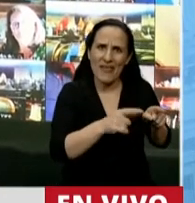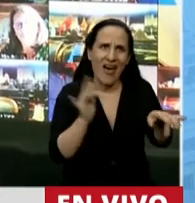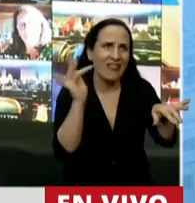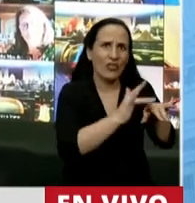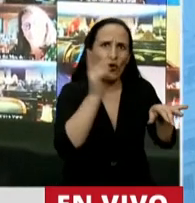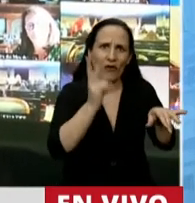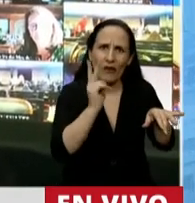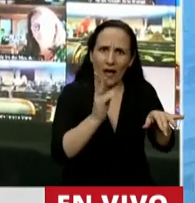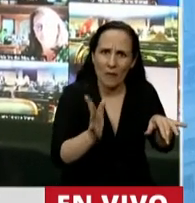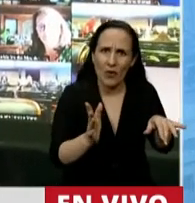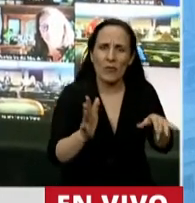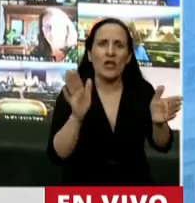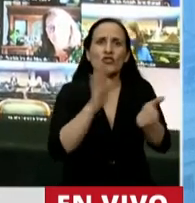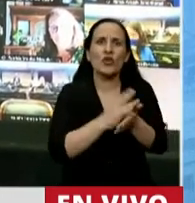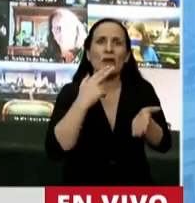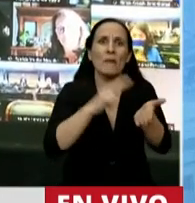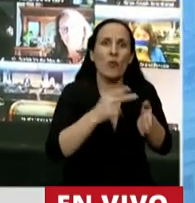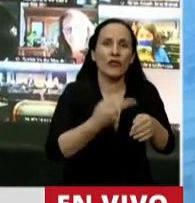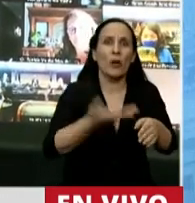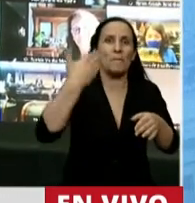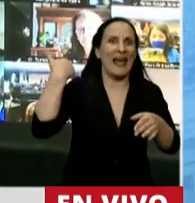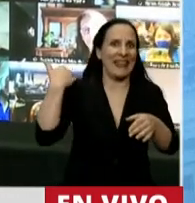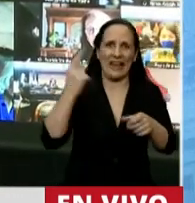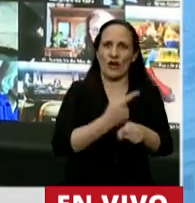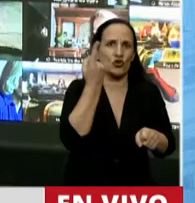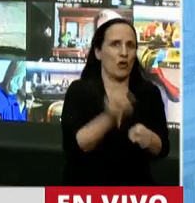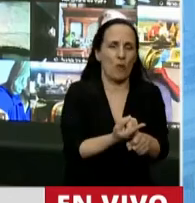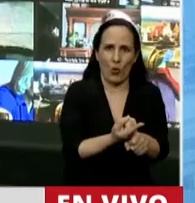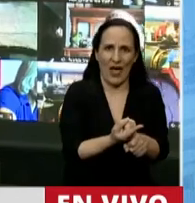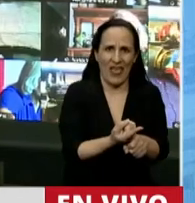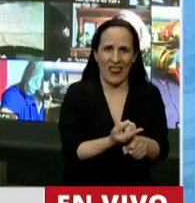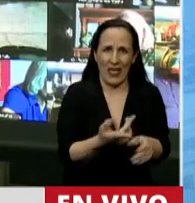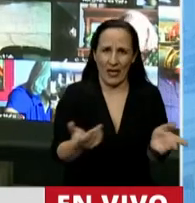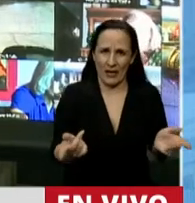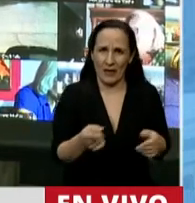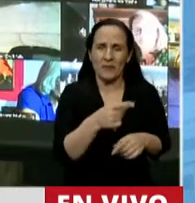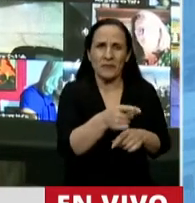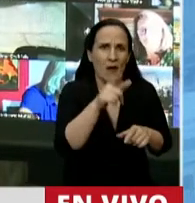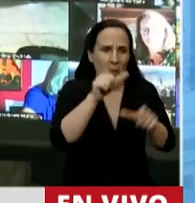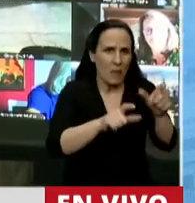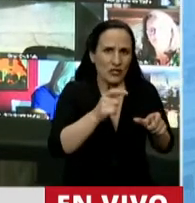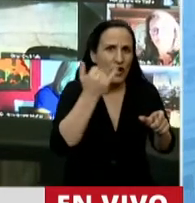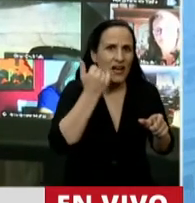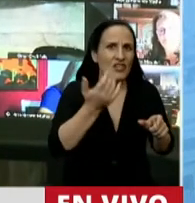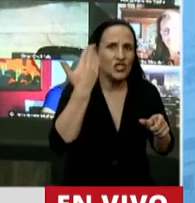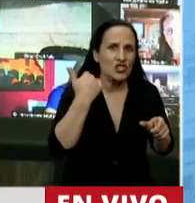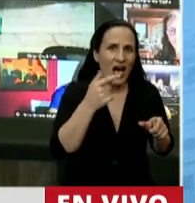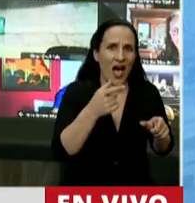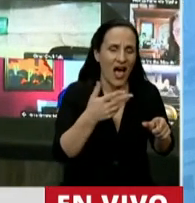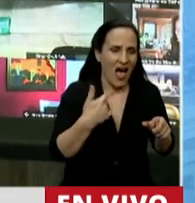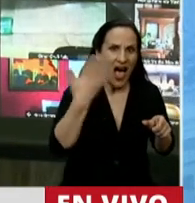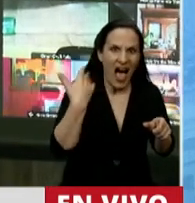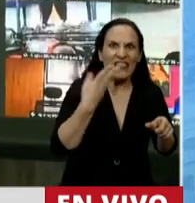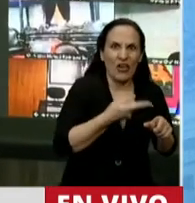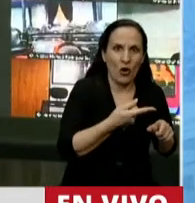irretroactividad impositiva, deja abierta la posibilidad de grabar bienes de los cuales el contribuyente ya se ha desapoderado.